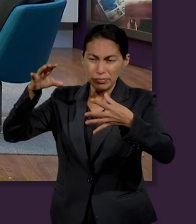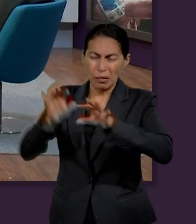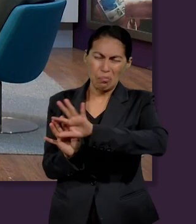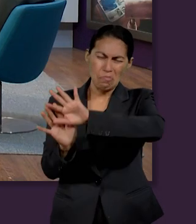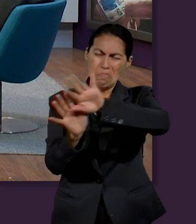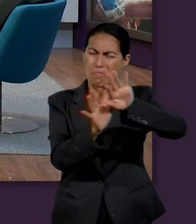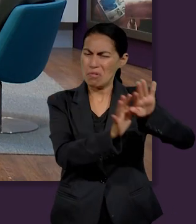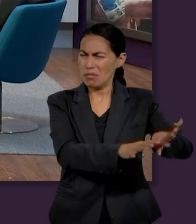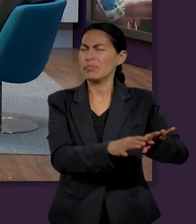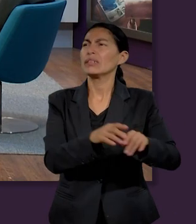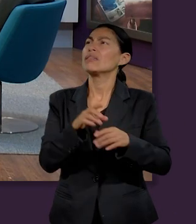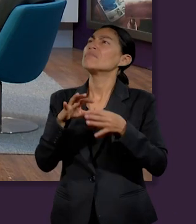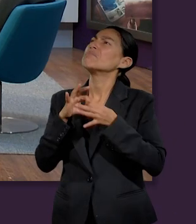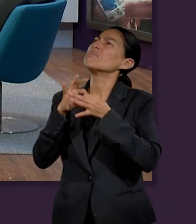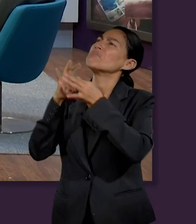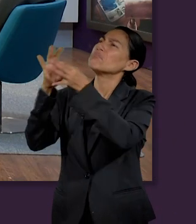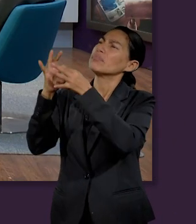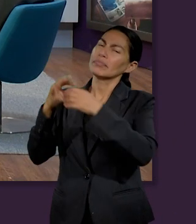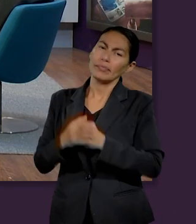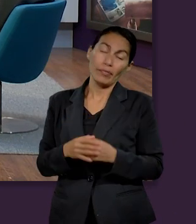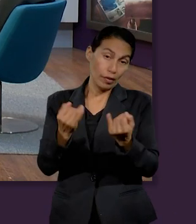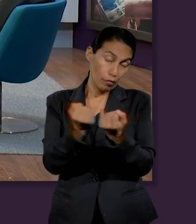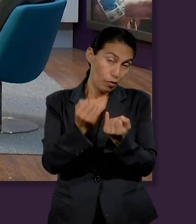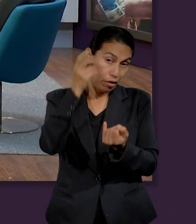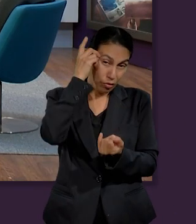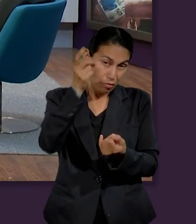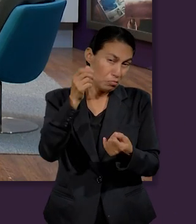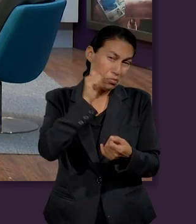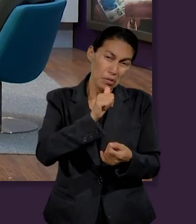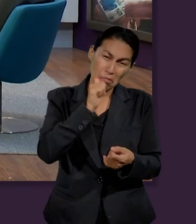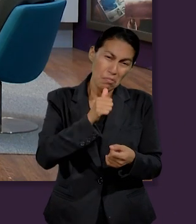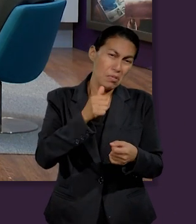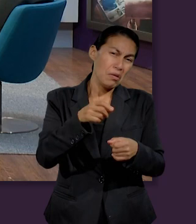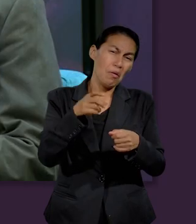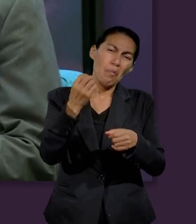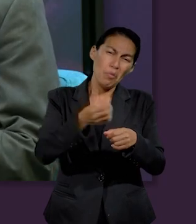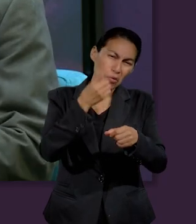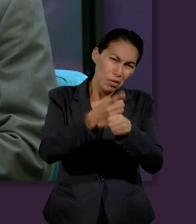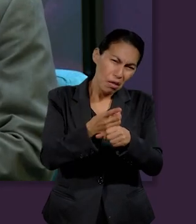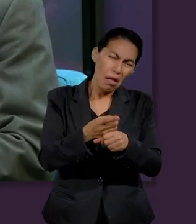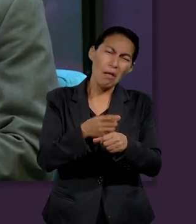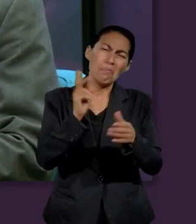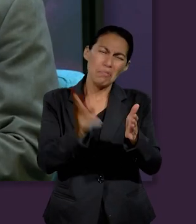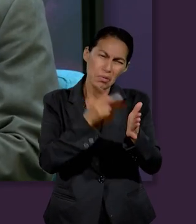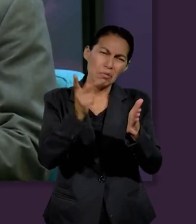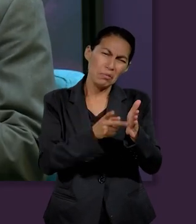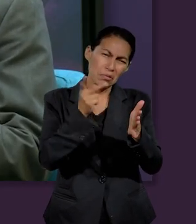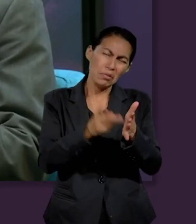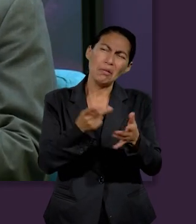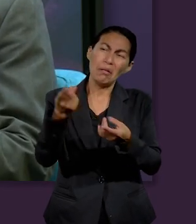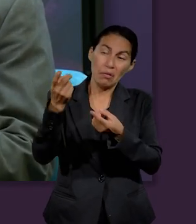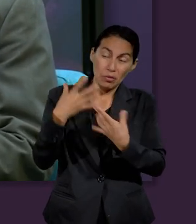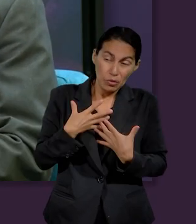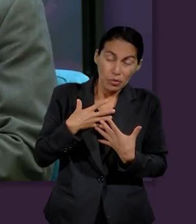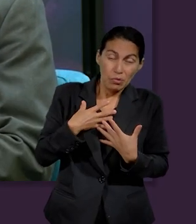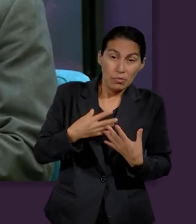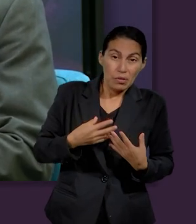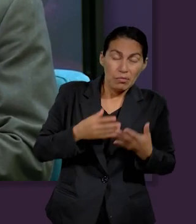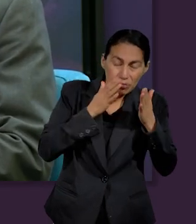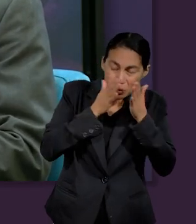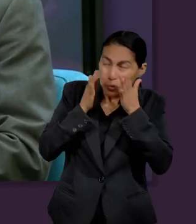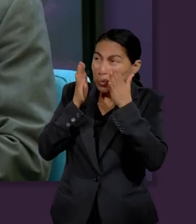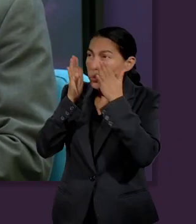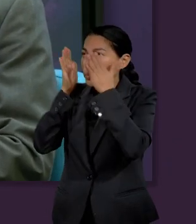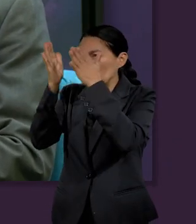el Señor a cada instante nos da oportunidades a nosotros para cambiar nuestra historia de igual manera.